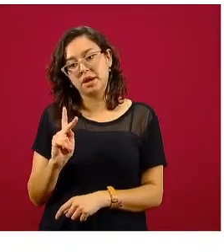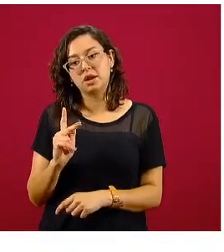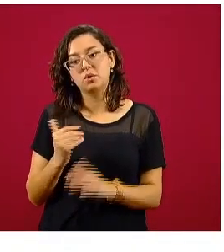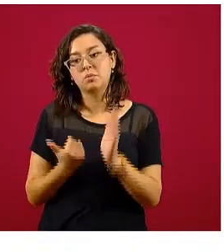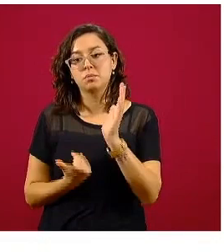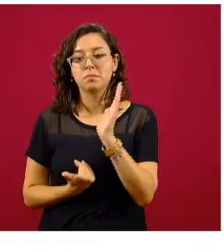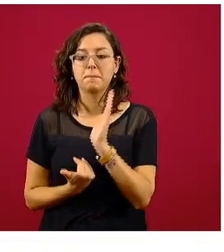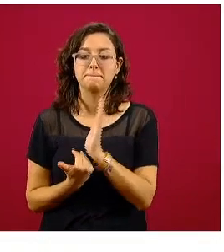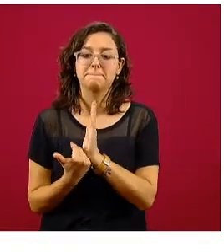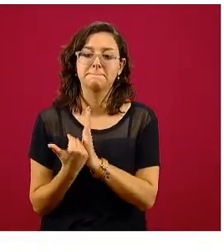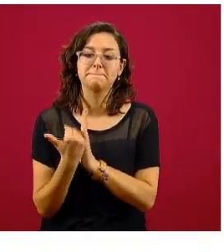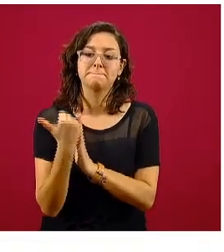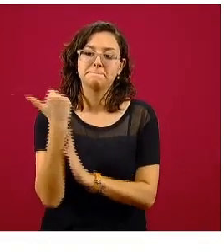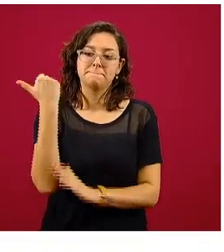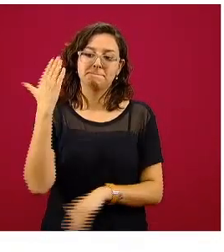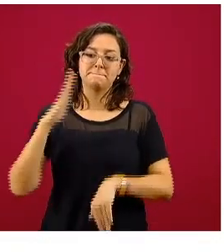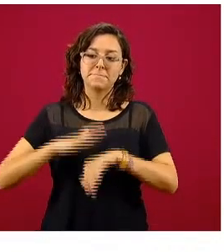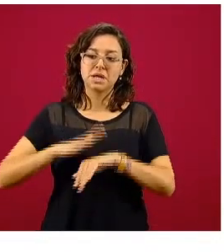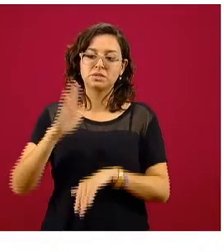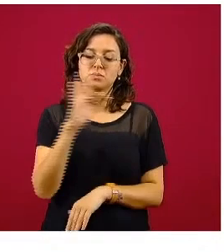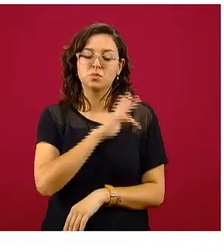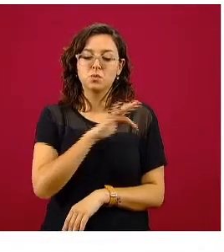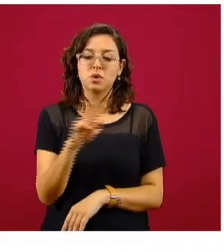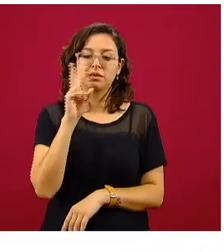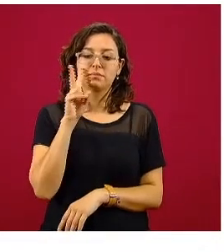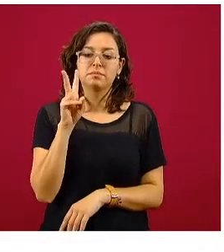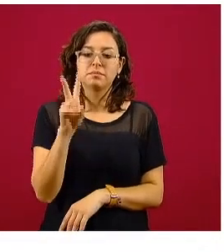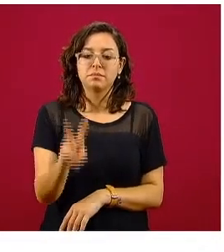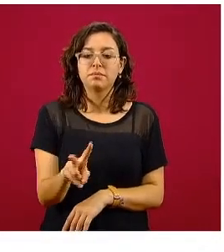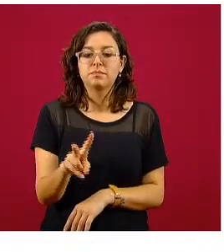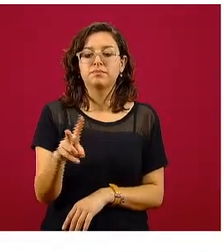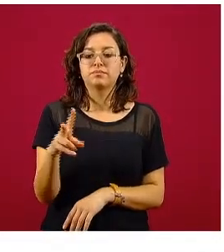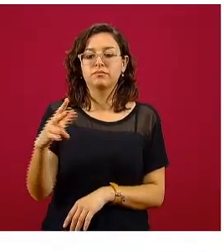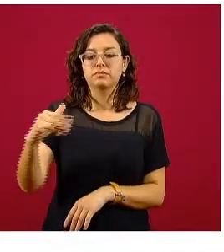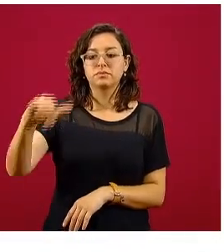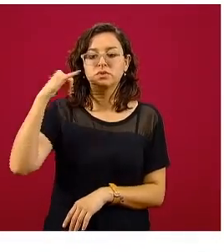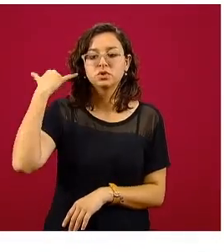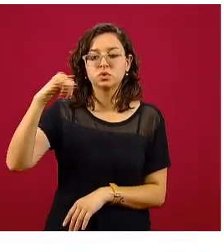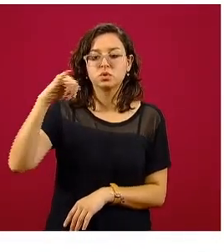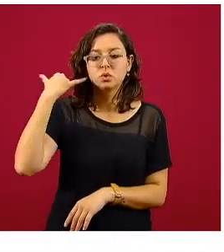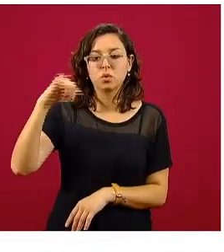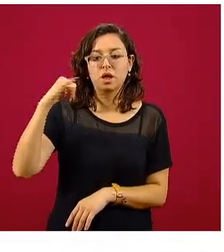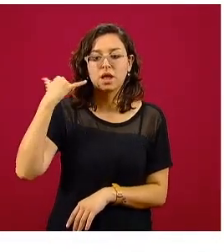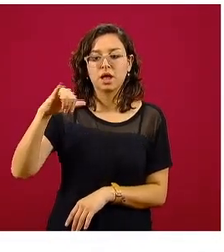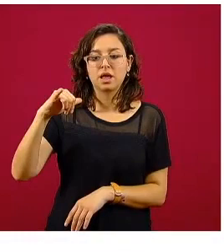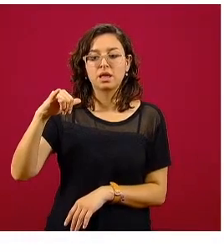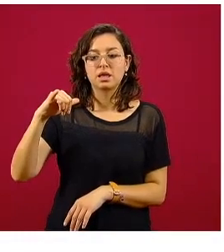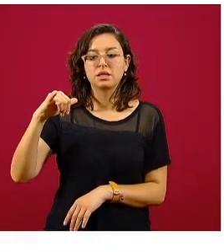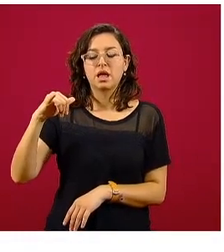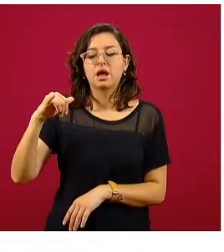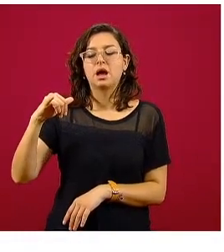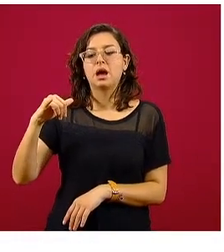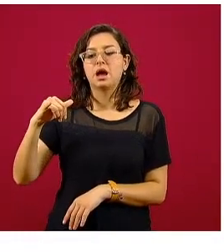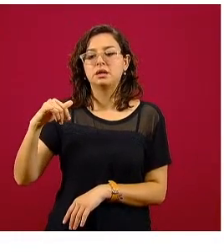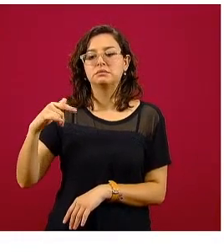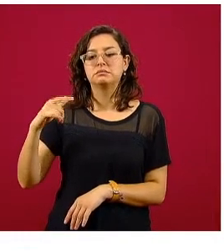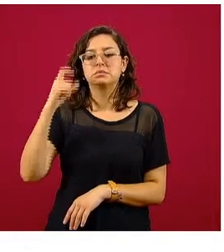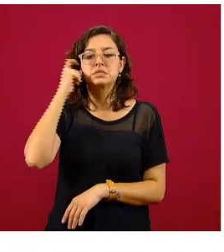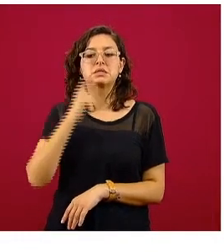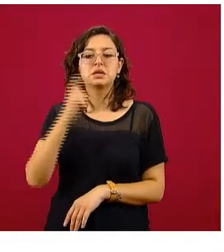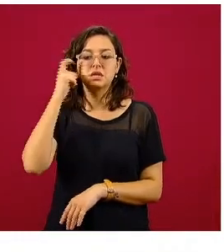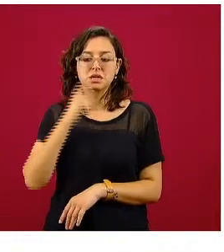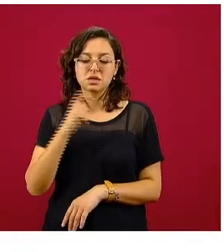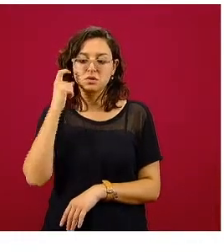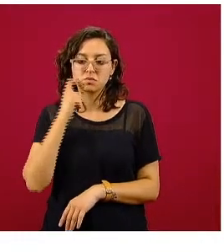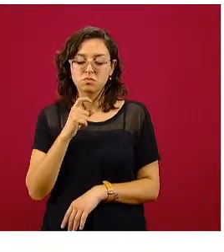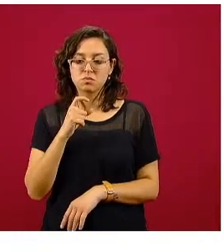negatividad importante, como pudieran ser ya Yucatán y Guerrero, estamos hablando de que ya hay una disminución importante en relación a